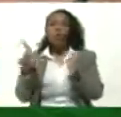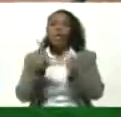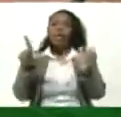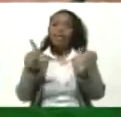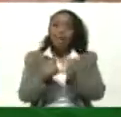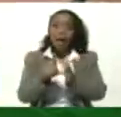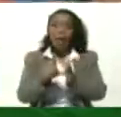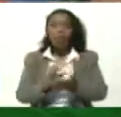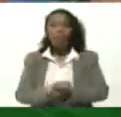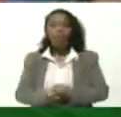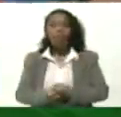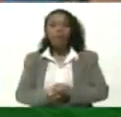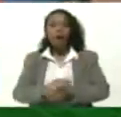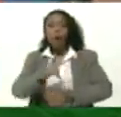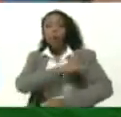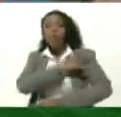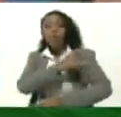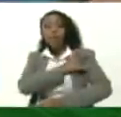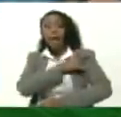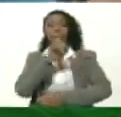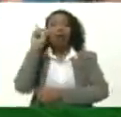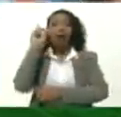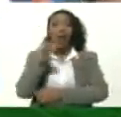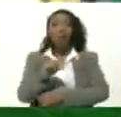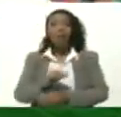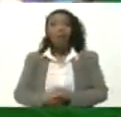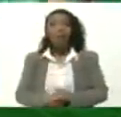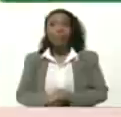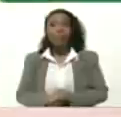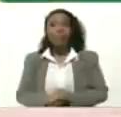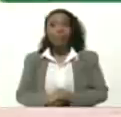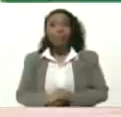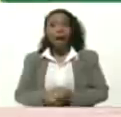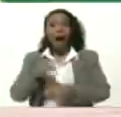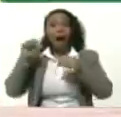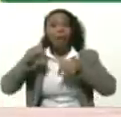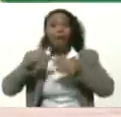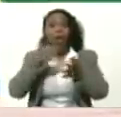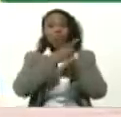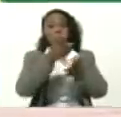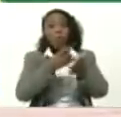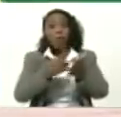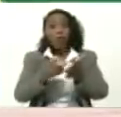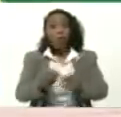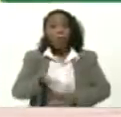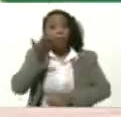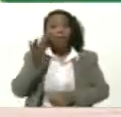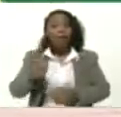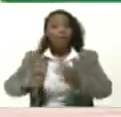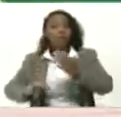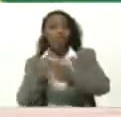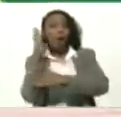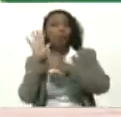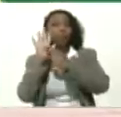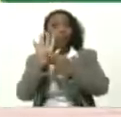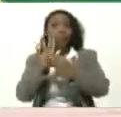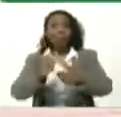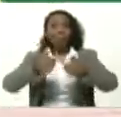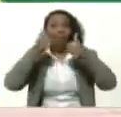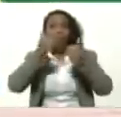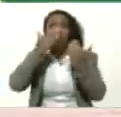Y en las universidades También Este es el documento Fundamental Además muy bien